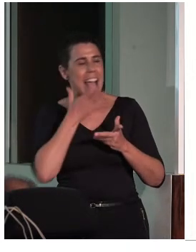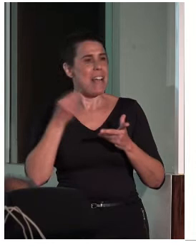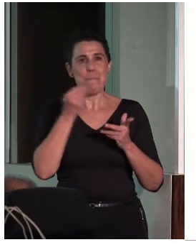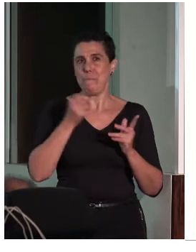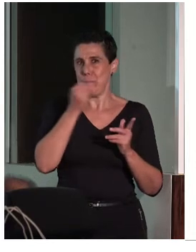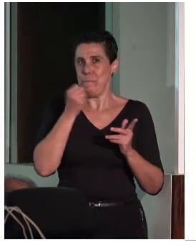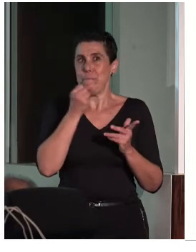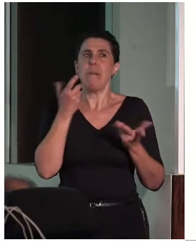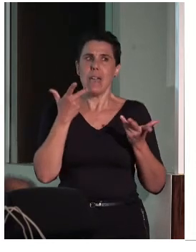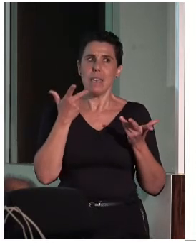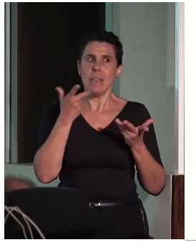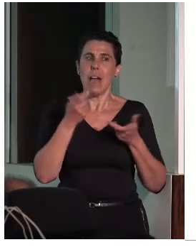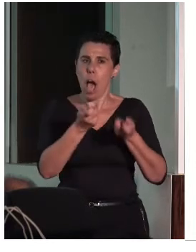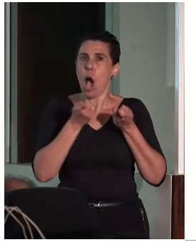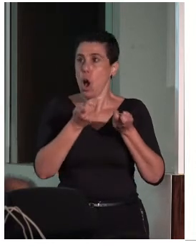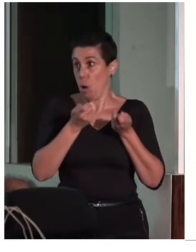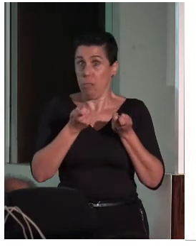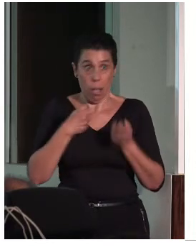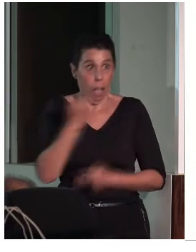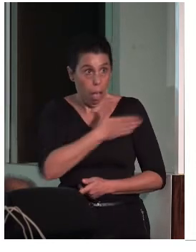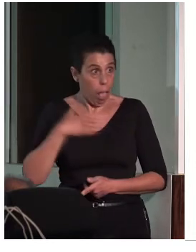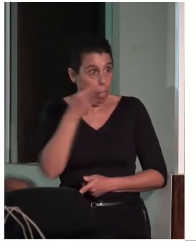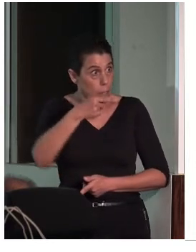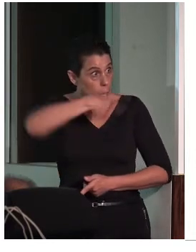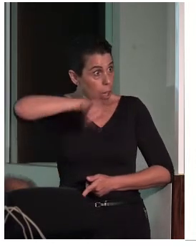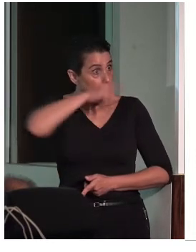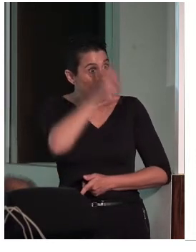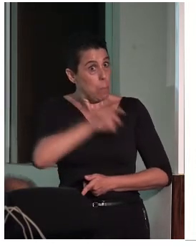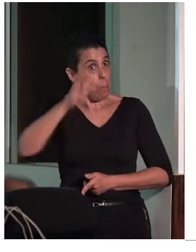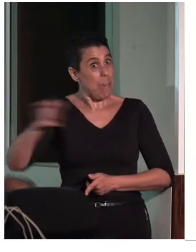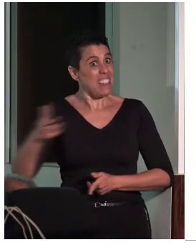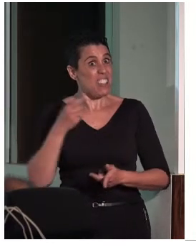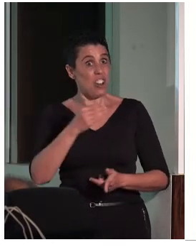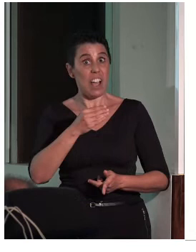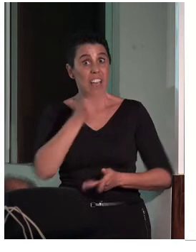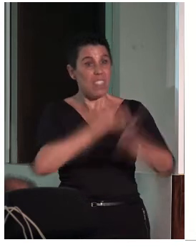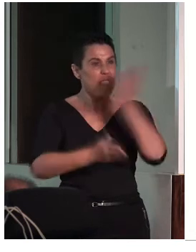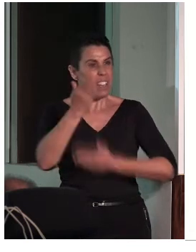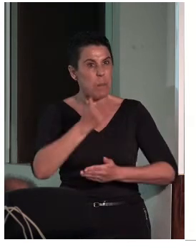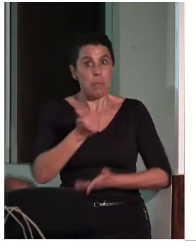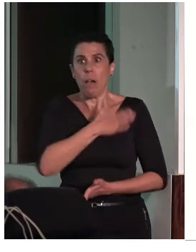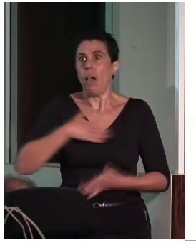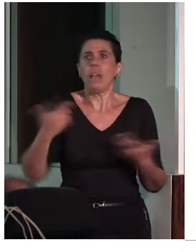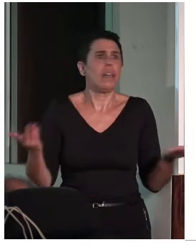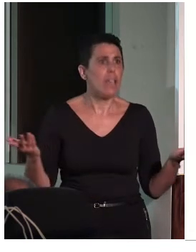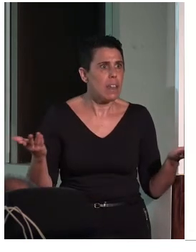las personas con discapacidad que queremos acceder al patrimonio es ser felices, es disfrutar,